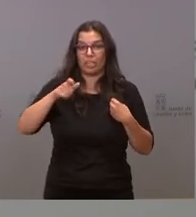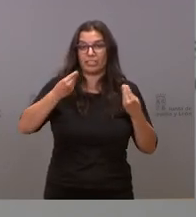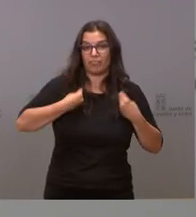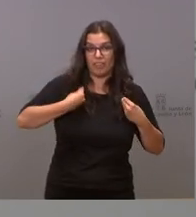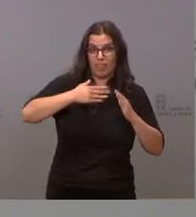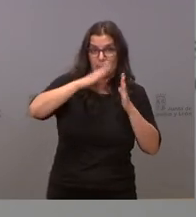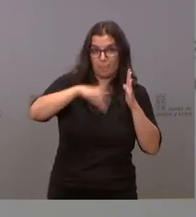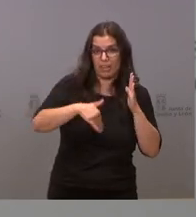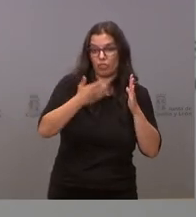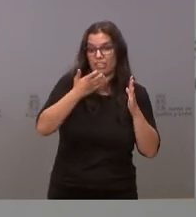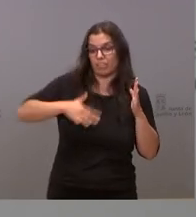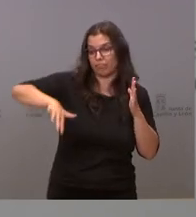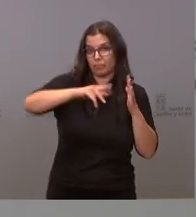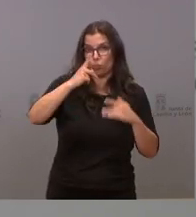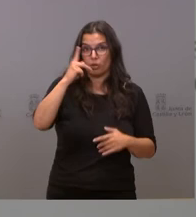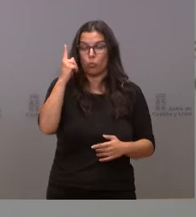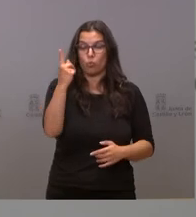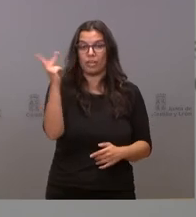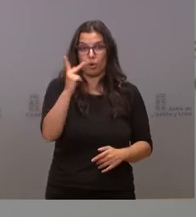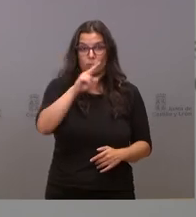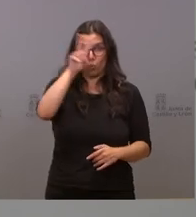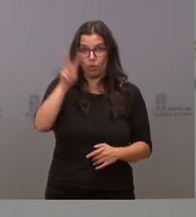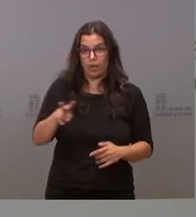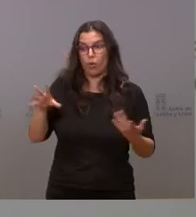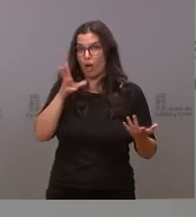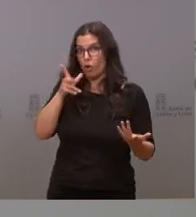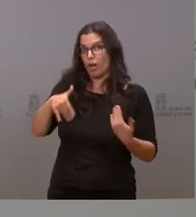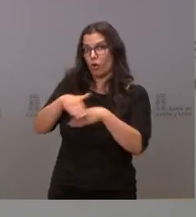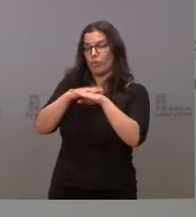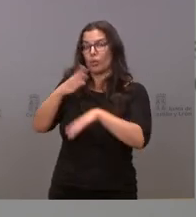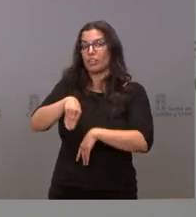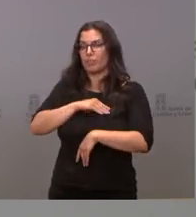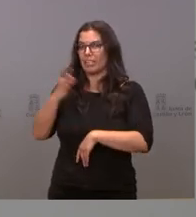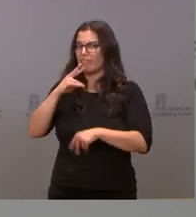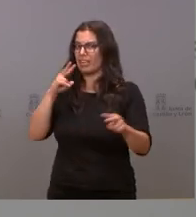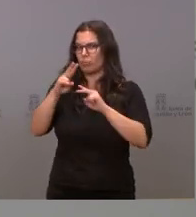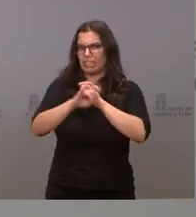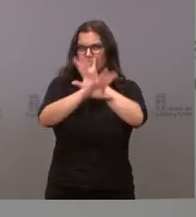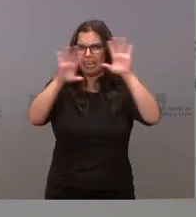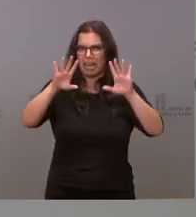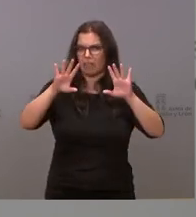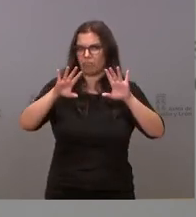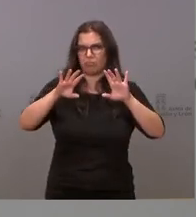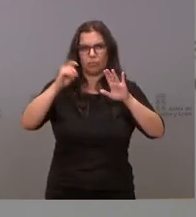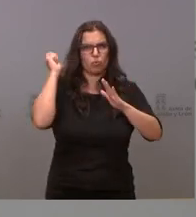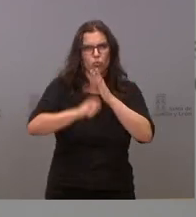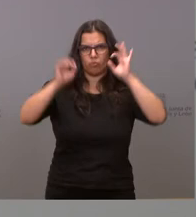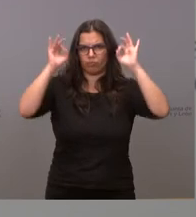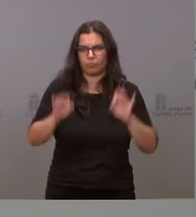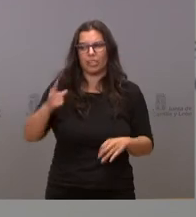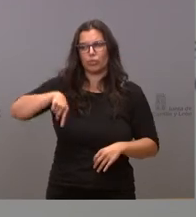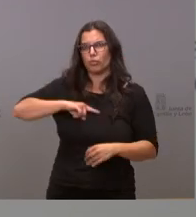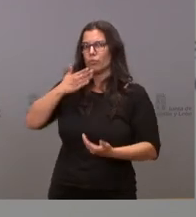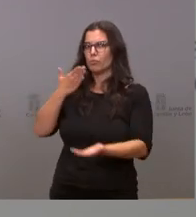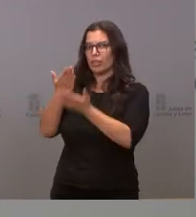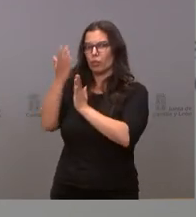el gobierno de España tiene que dar una respuesta clara, precisa, contundente, le hemos pedido la reducción